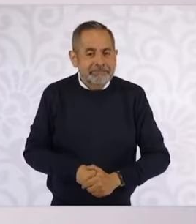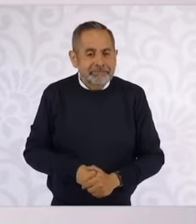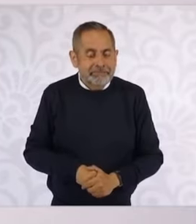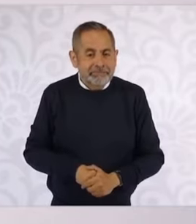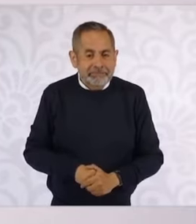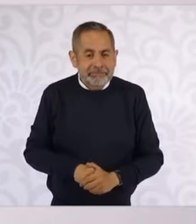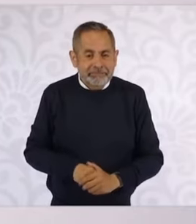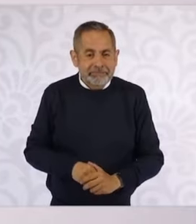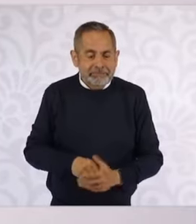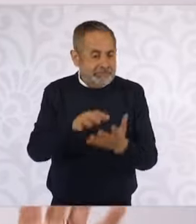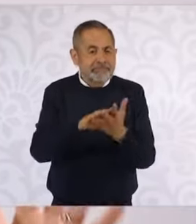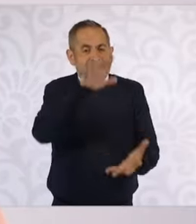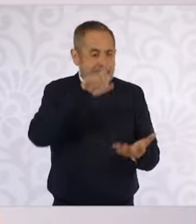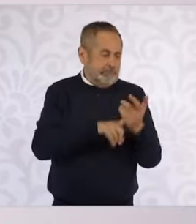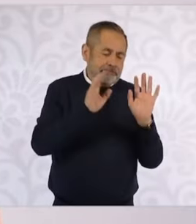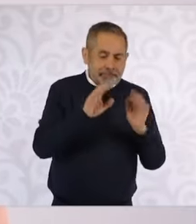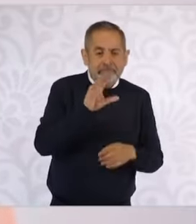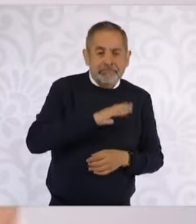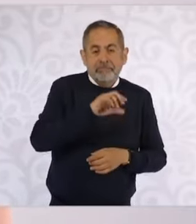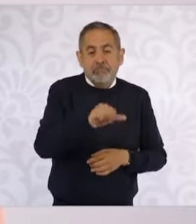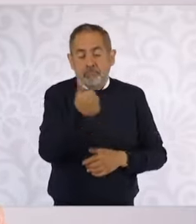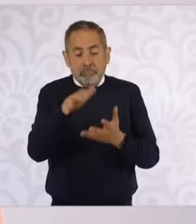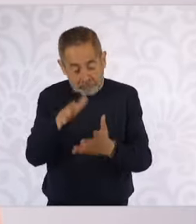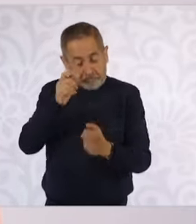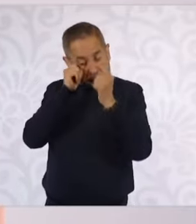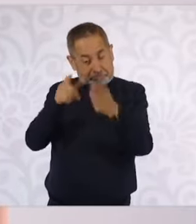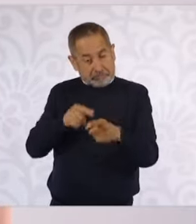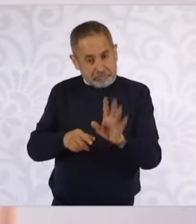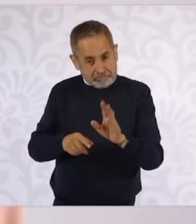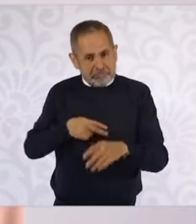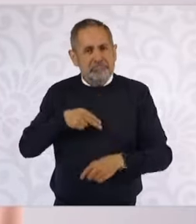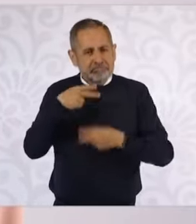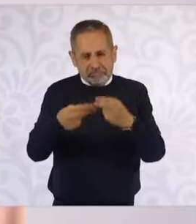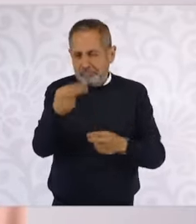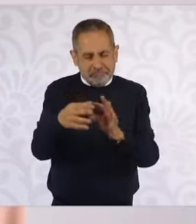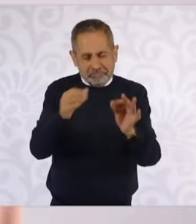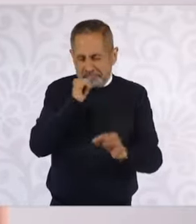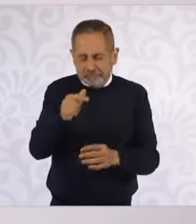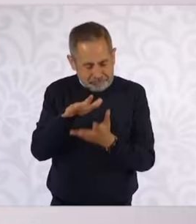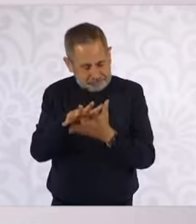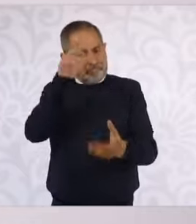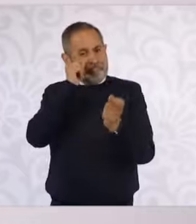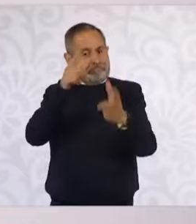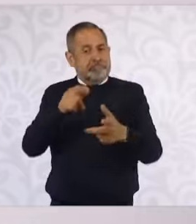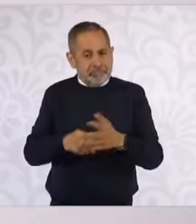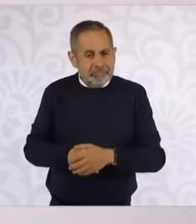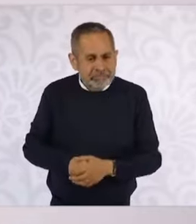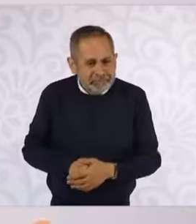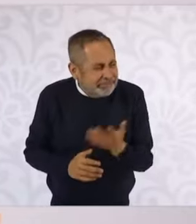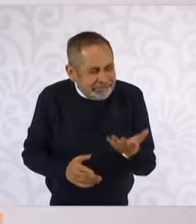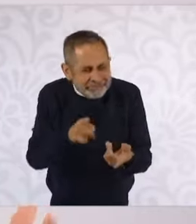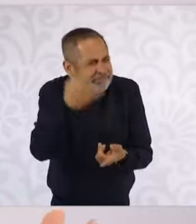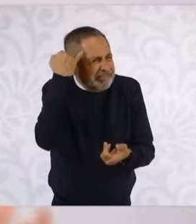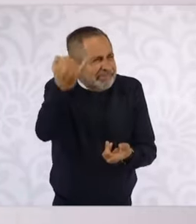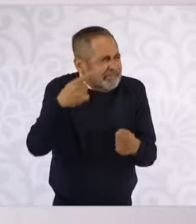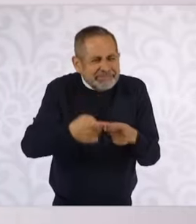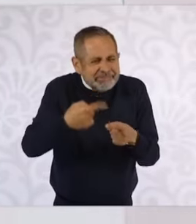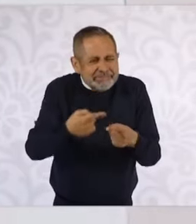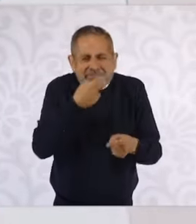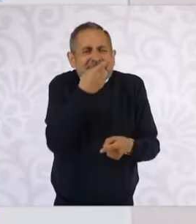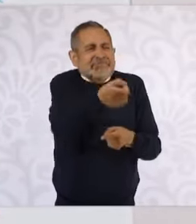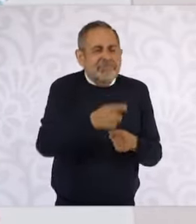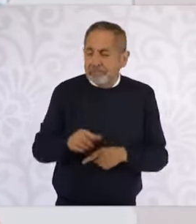La mayoría de ellos, también hay otros que hasta me sorprenden, ni voy a dar los nombres, pero me sorprende porque ¿de dónde tienen esa información?